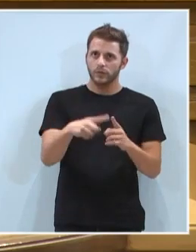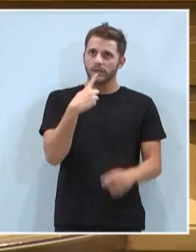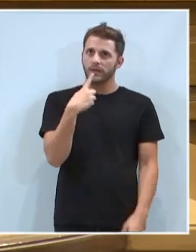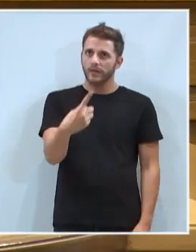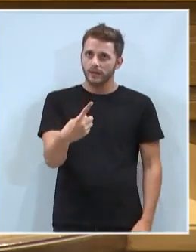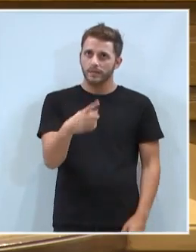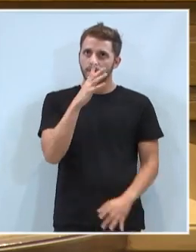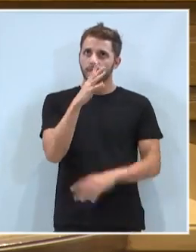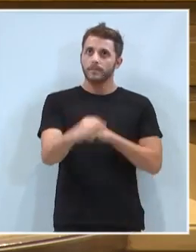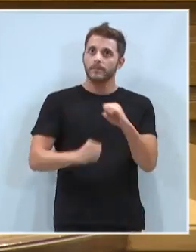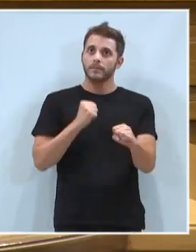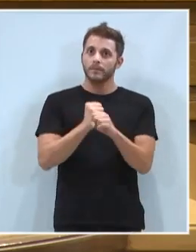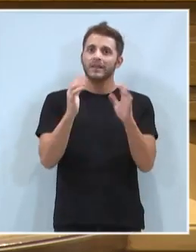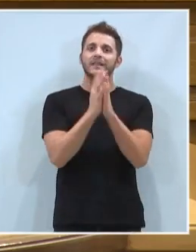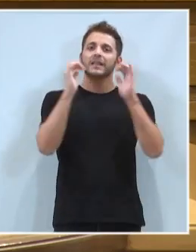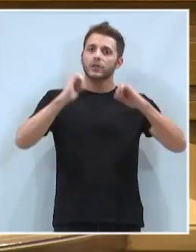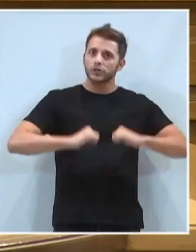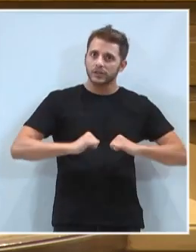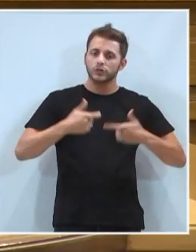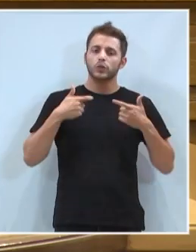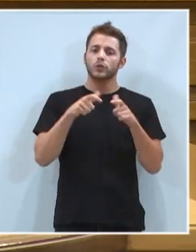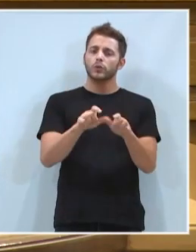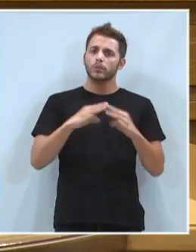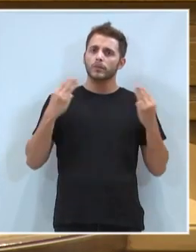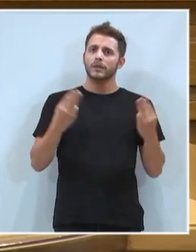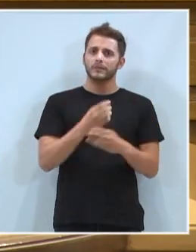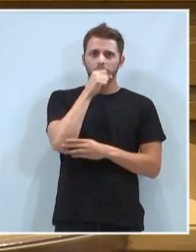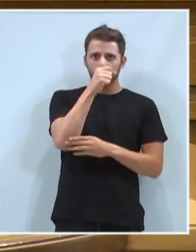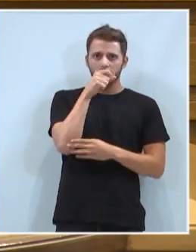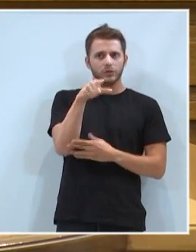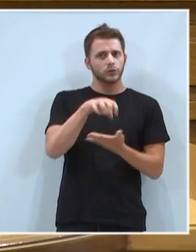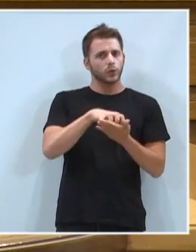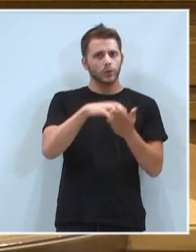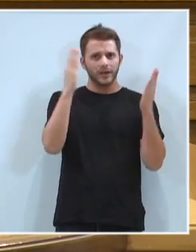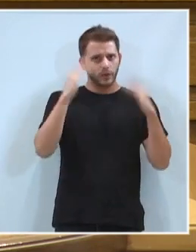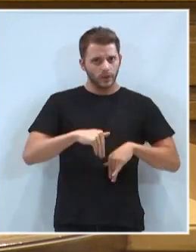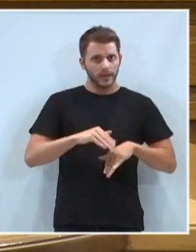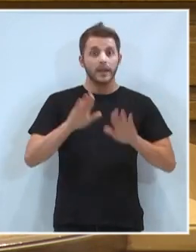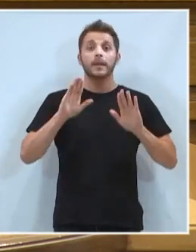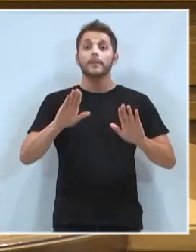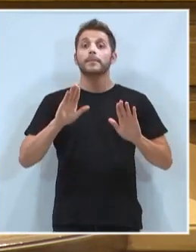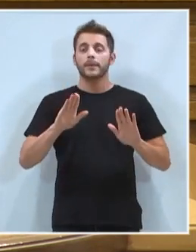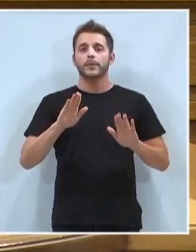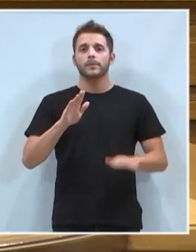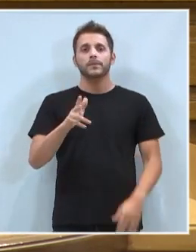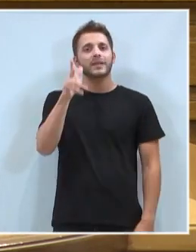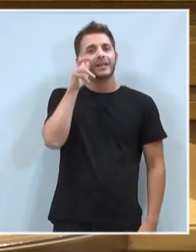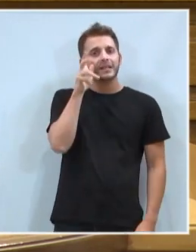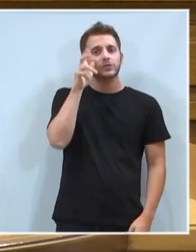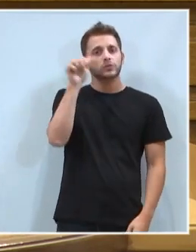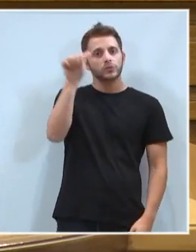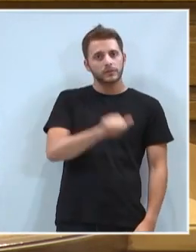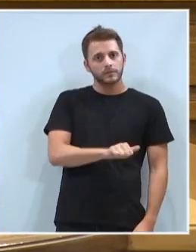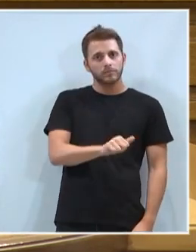Será una legislatura de consenso por parte del Grupo Parlamentario Socialista, no lo dude nadie. Pero escuchando al